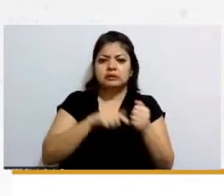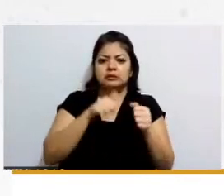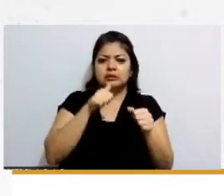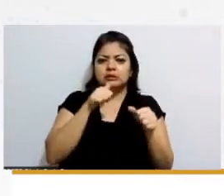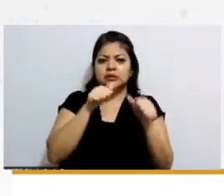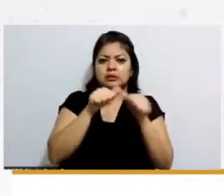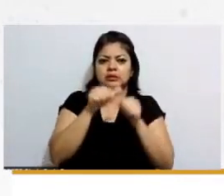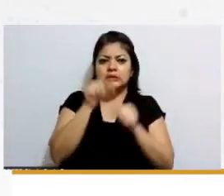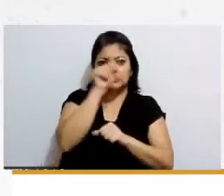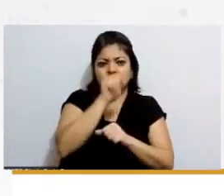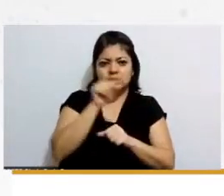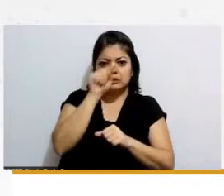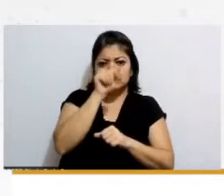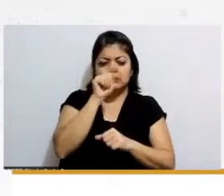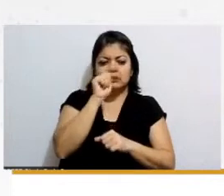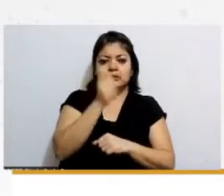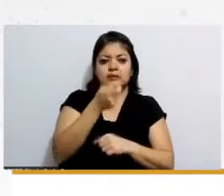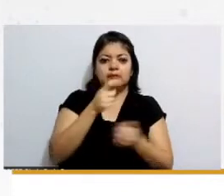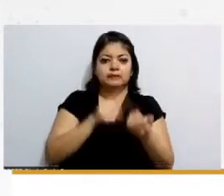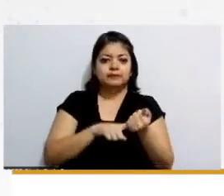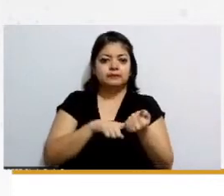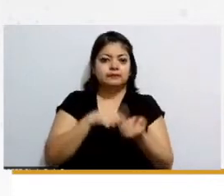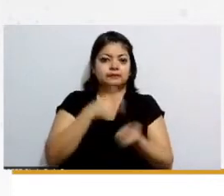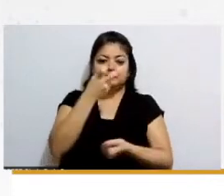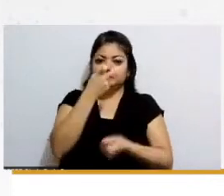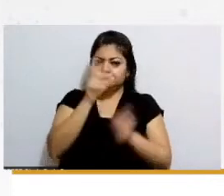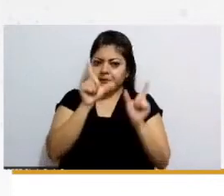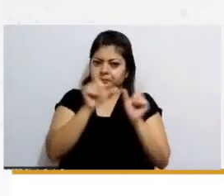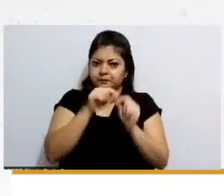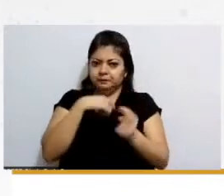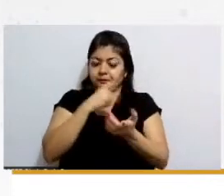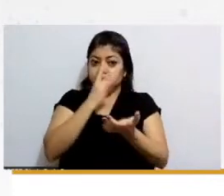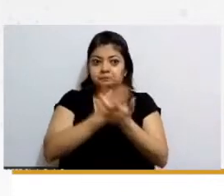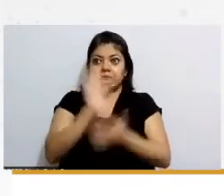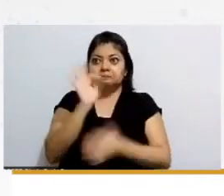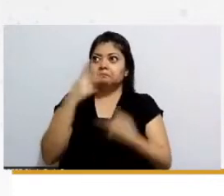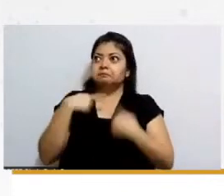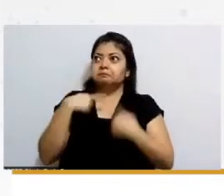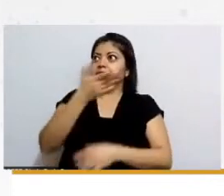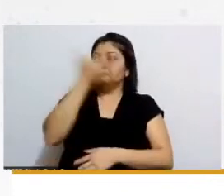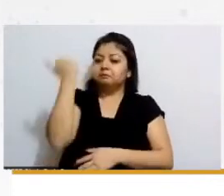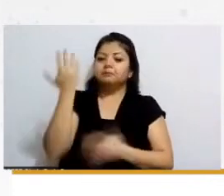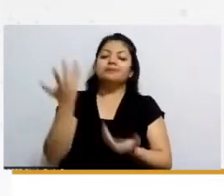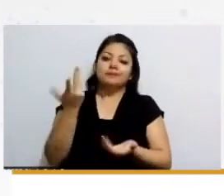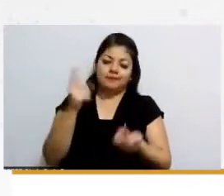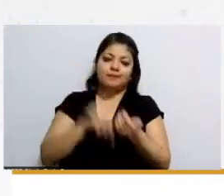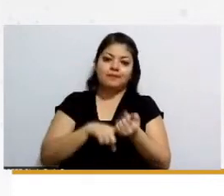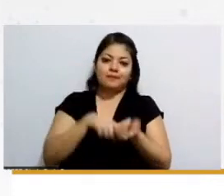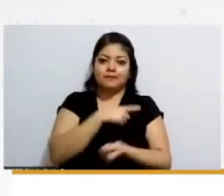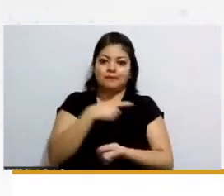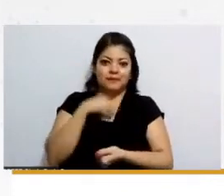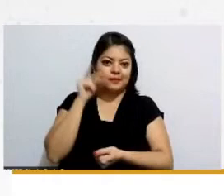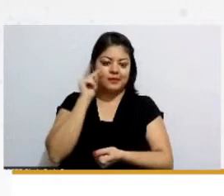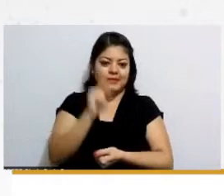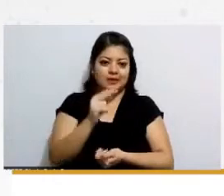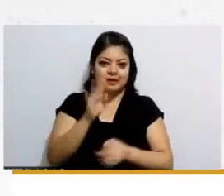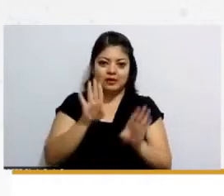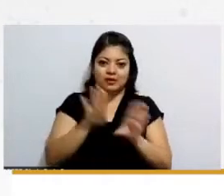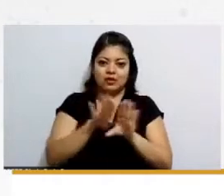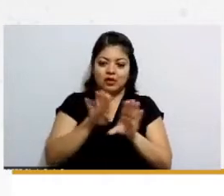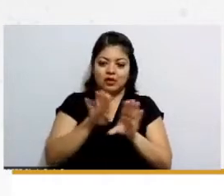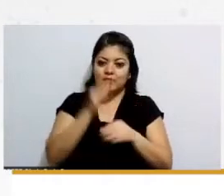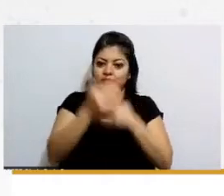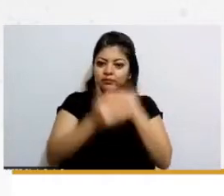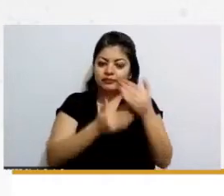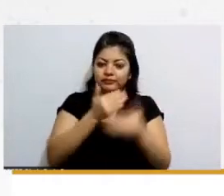circulito donde vienen estas letras que si uno no sabe pues ahí veremos qué dicen conforme vayamos leyendo